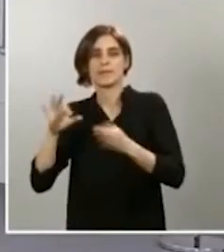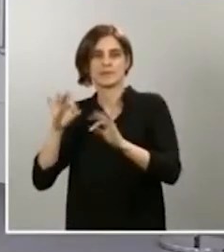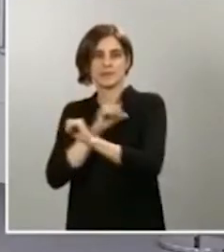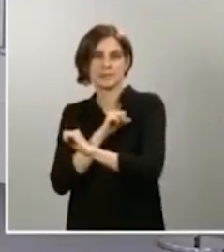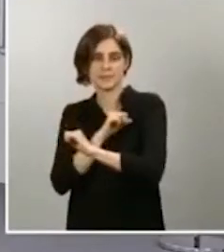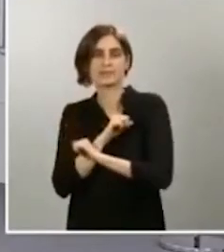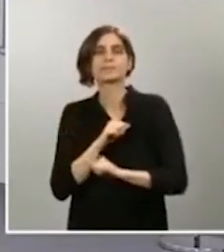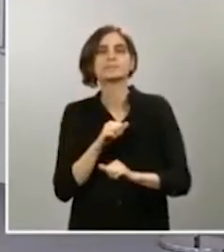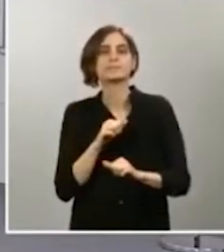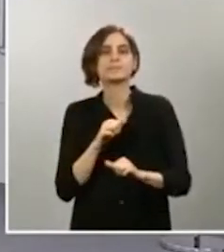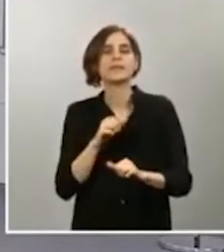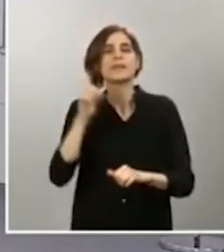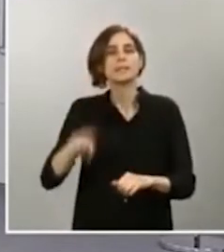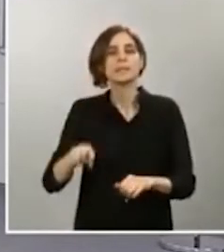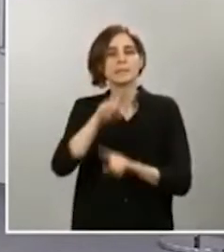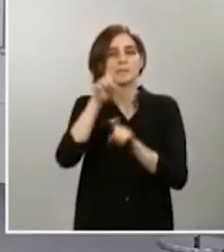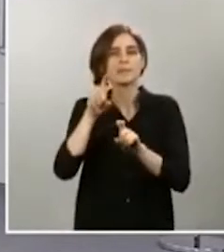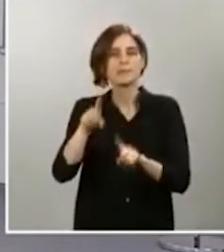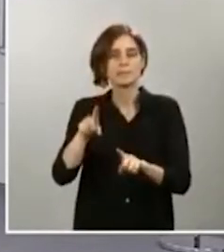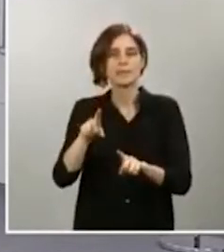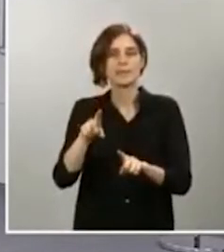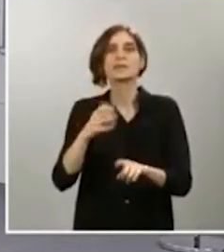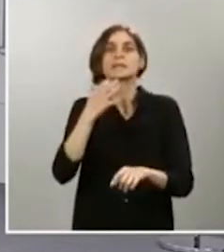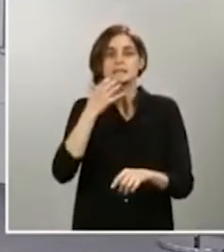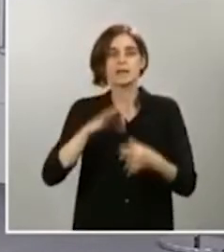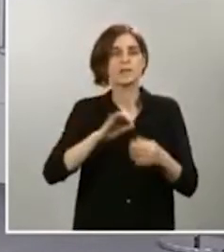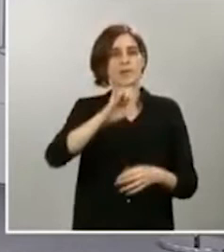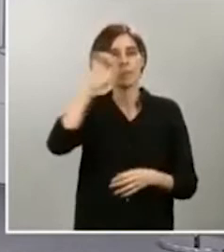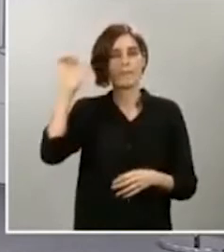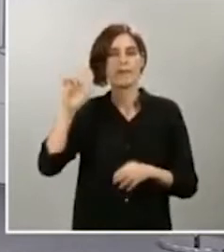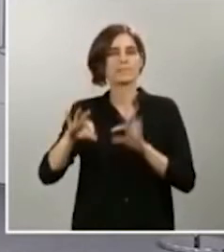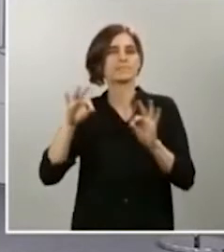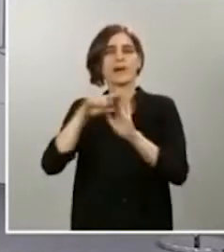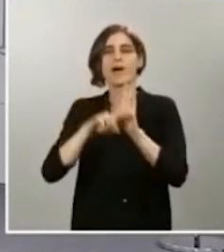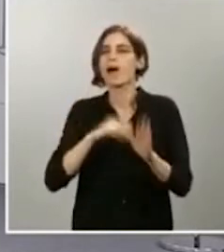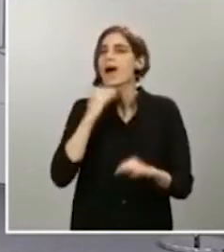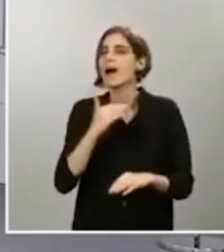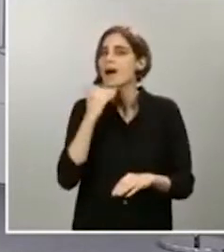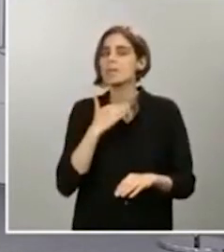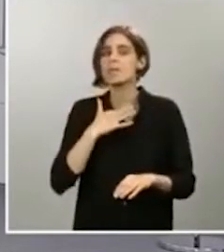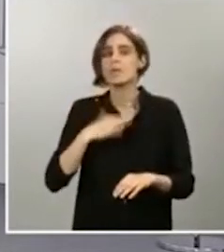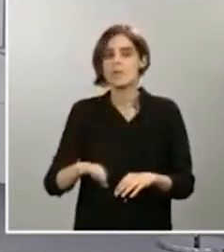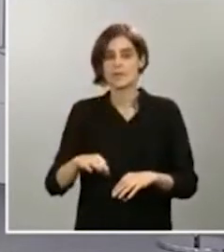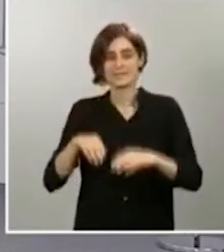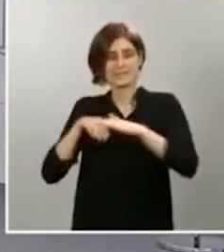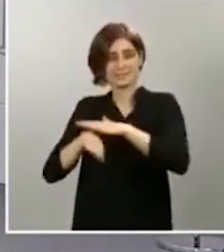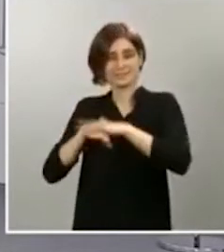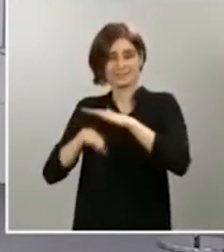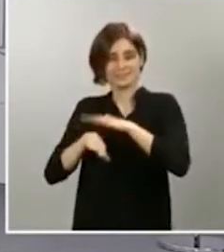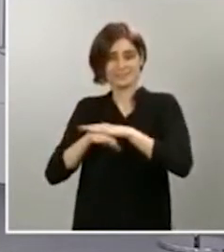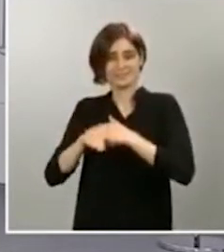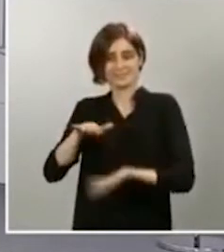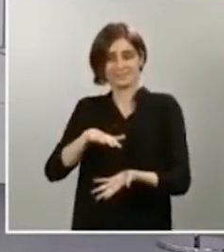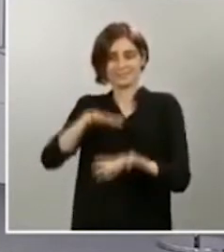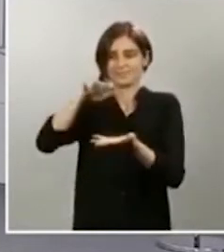economía española, si la Unión va a tomar alguna medida para dar salida al stock que hay almacenado en nuestro país o si el Gobierno va a buscar